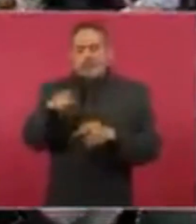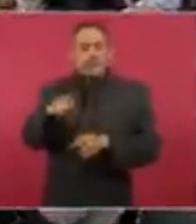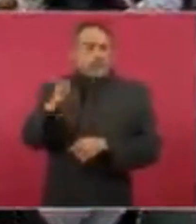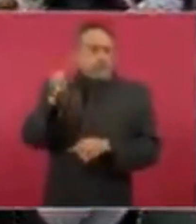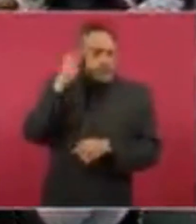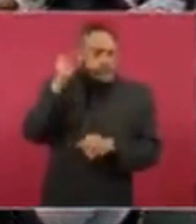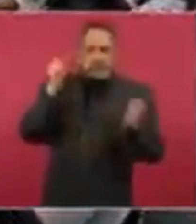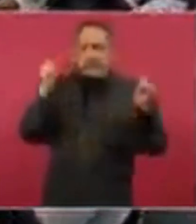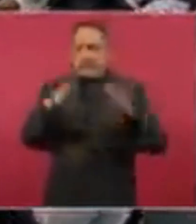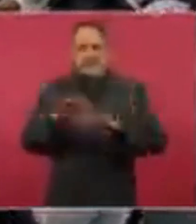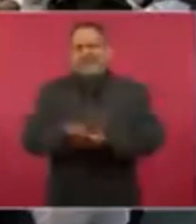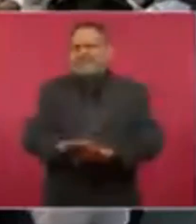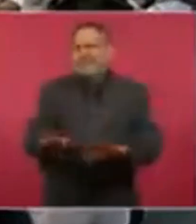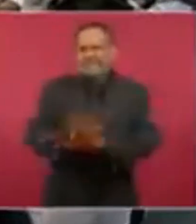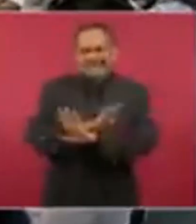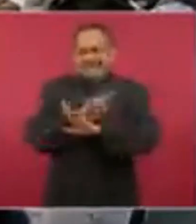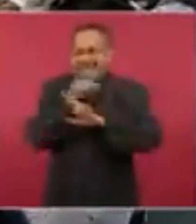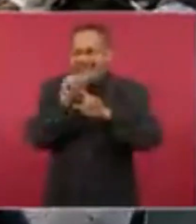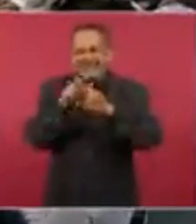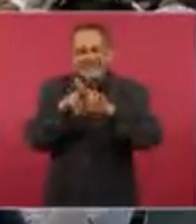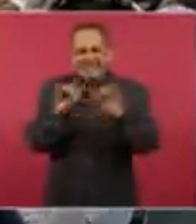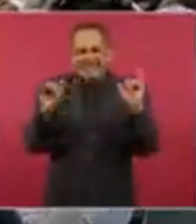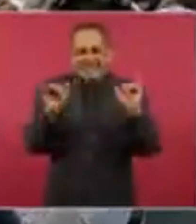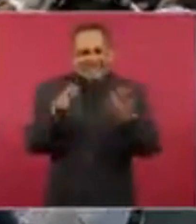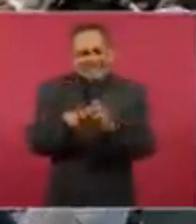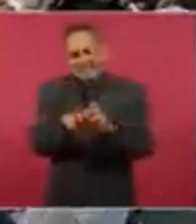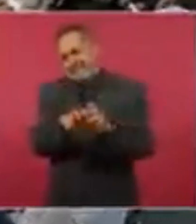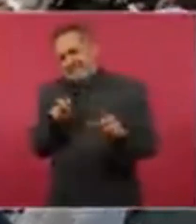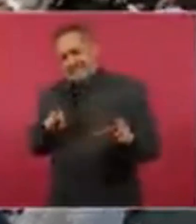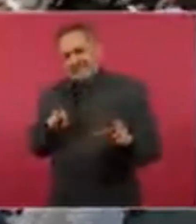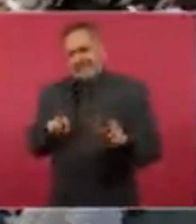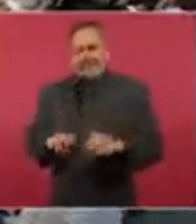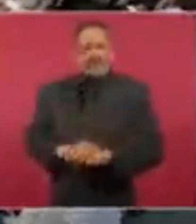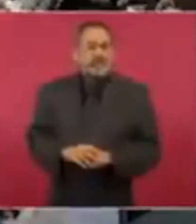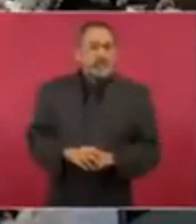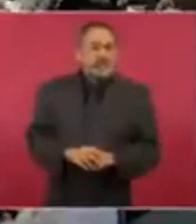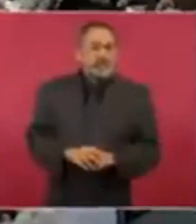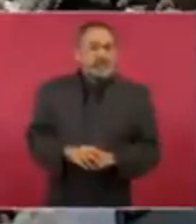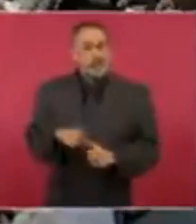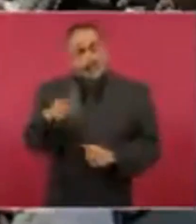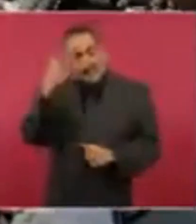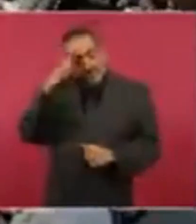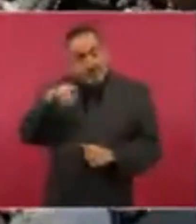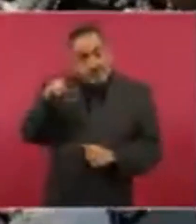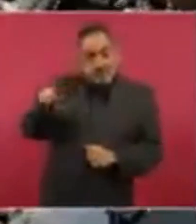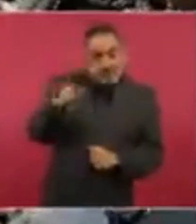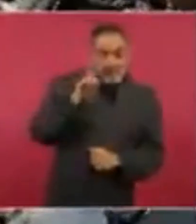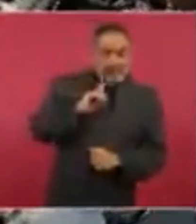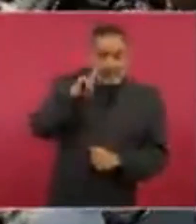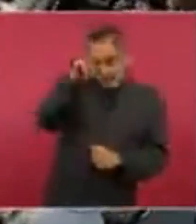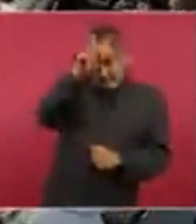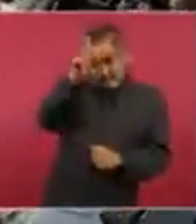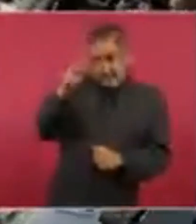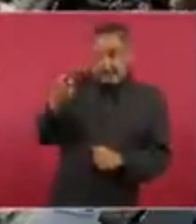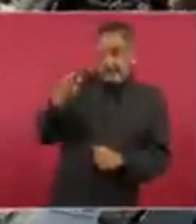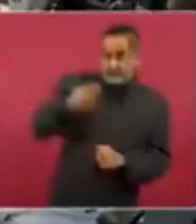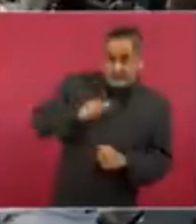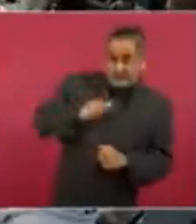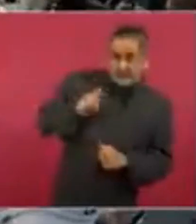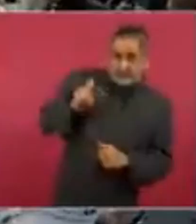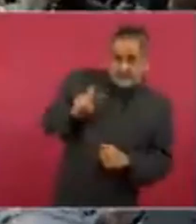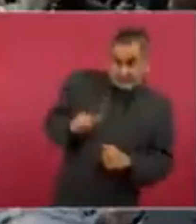público, nada, completamente. Y ya que la señora me mencionó,